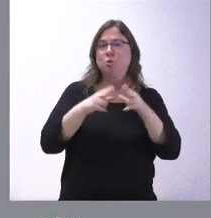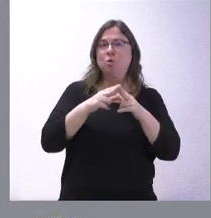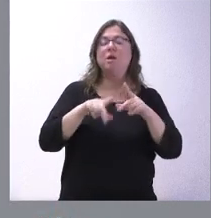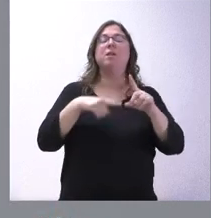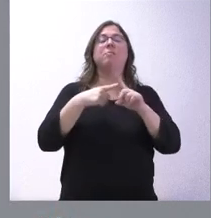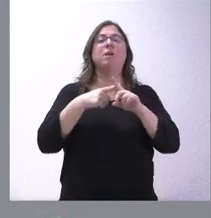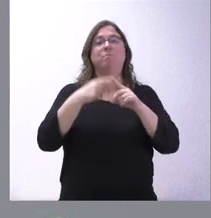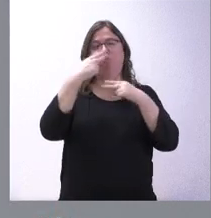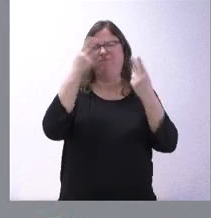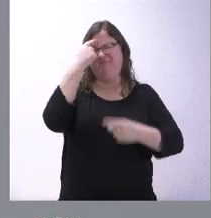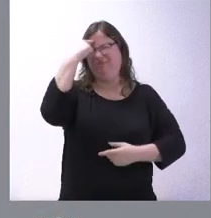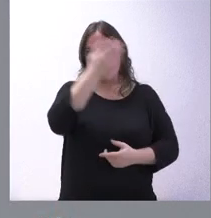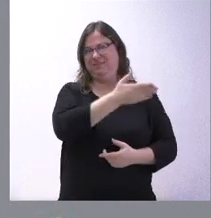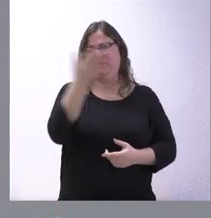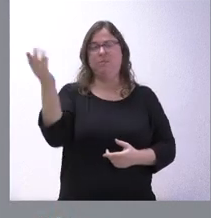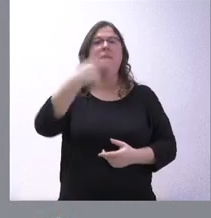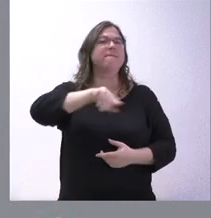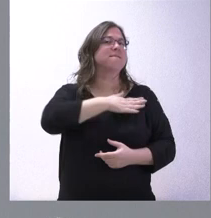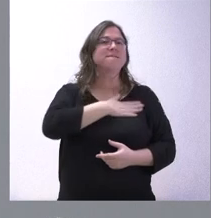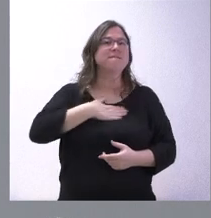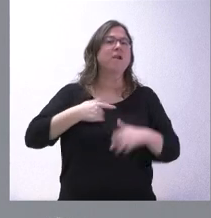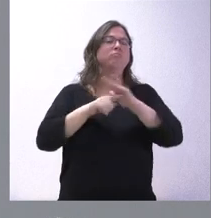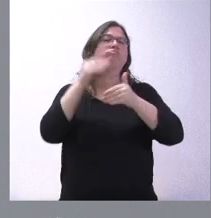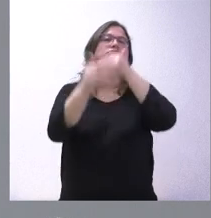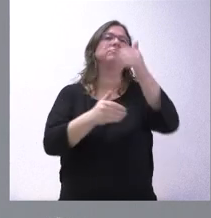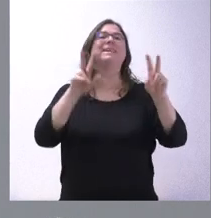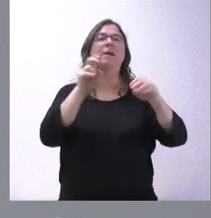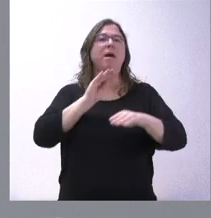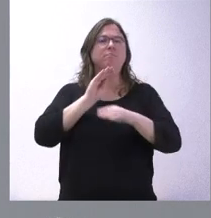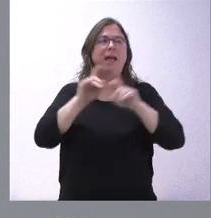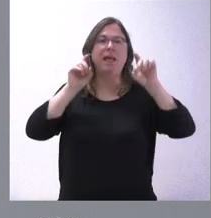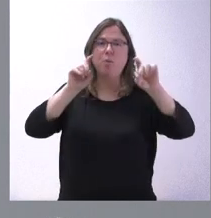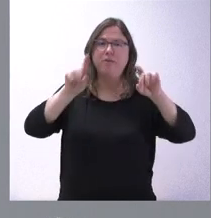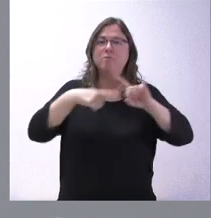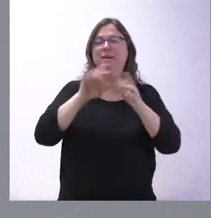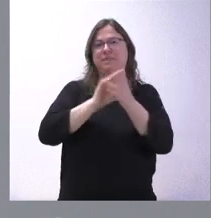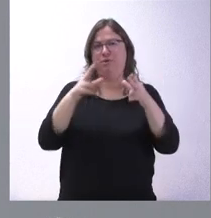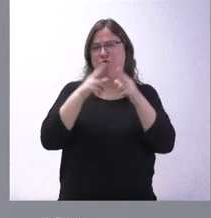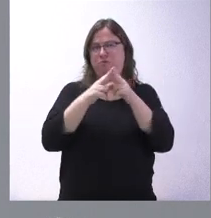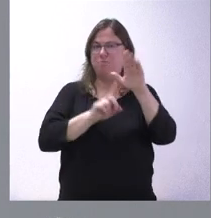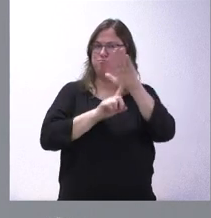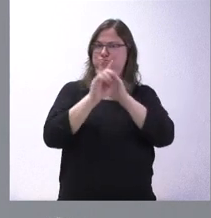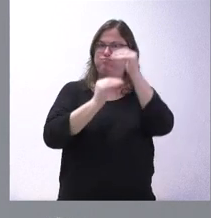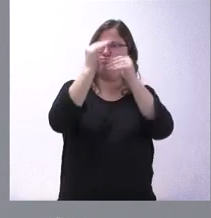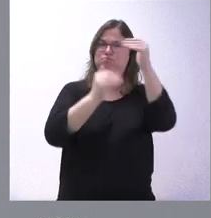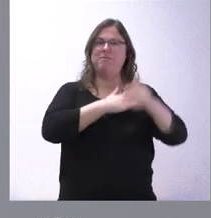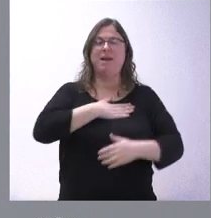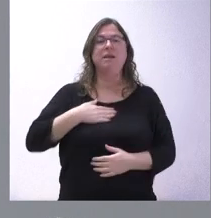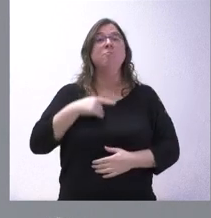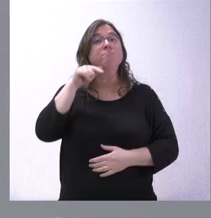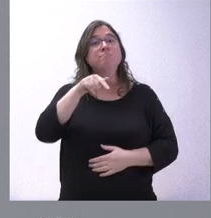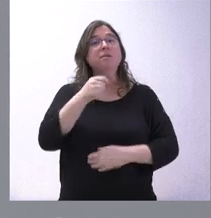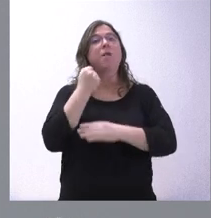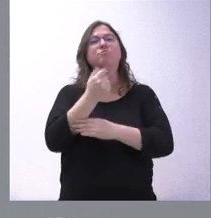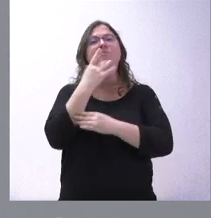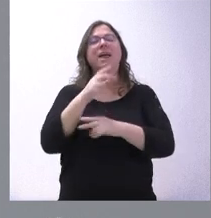públicos, pues son conocidos. Nuestra voluntad, lógicamente, es seguir avanzando en el tema de la educación y de los servicios sociales, que creo que son positivos. A eso ha contribuido